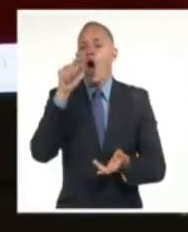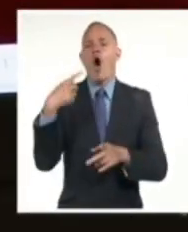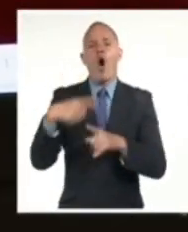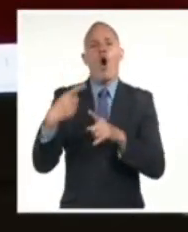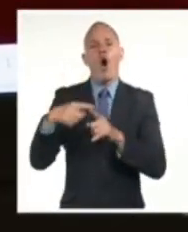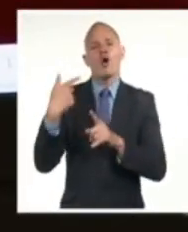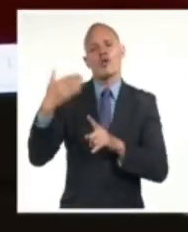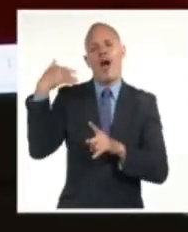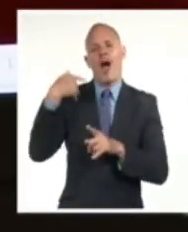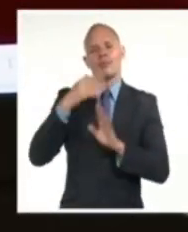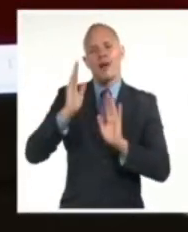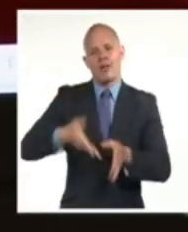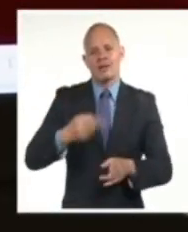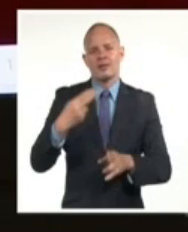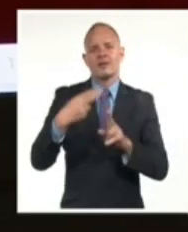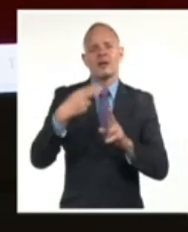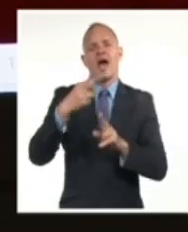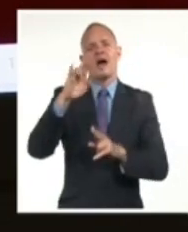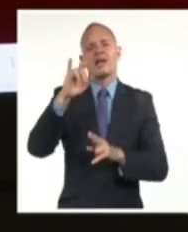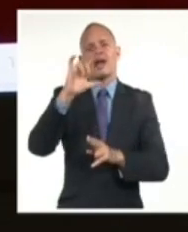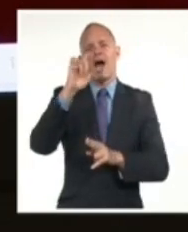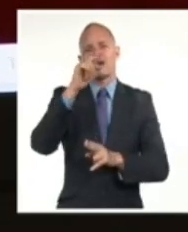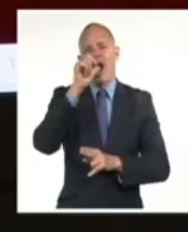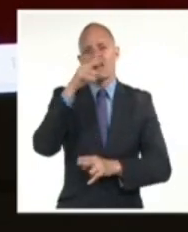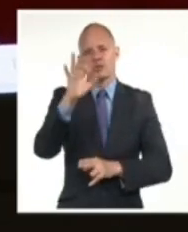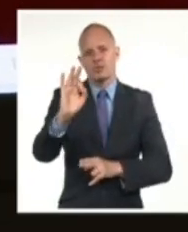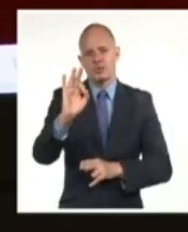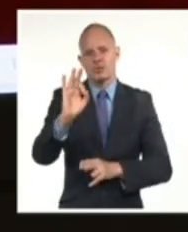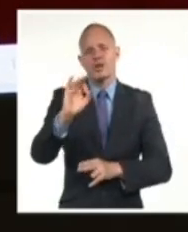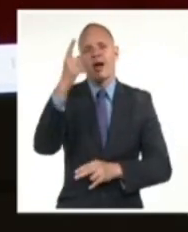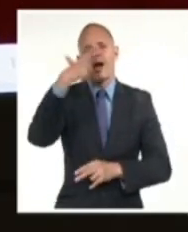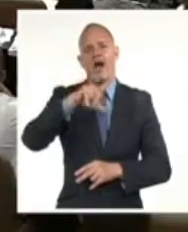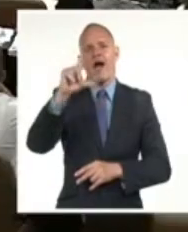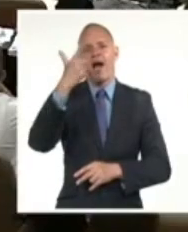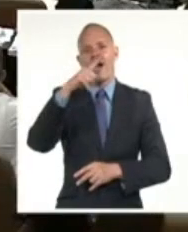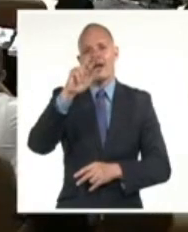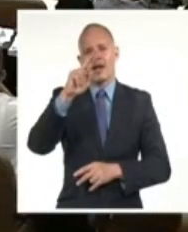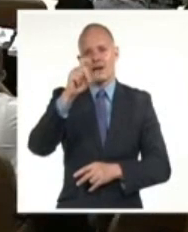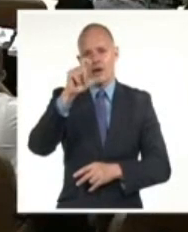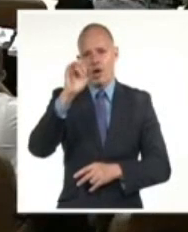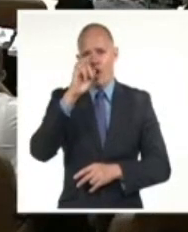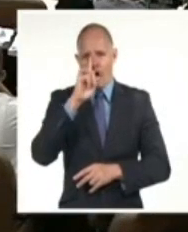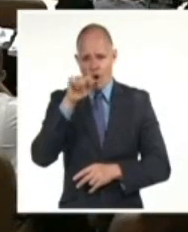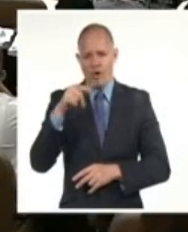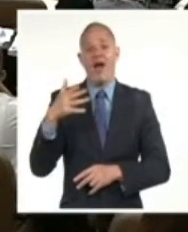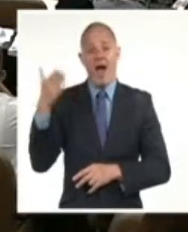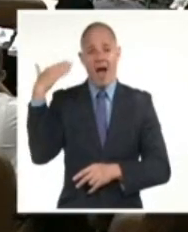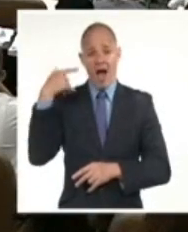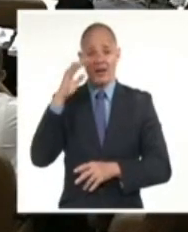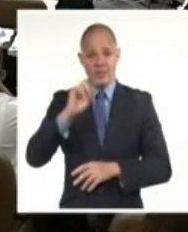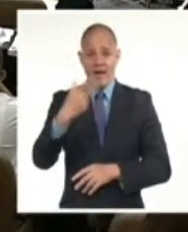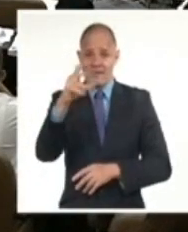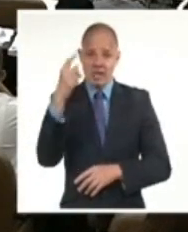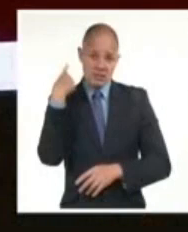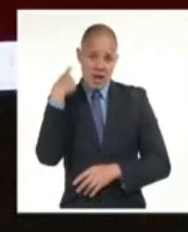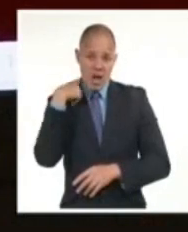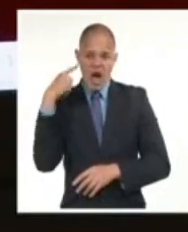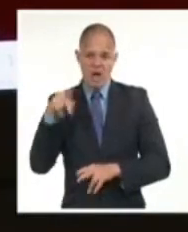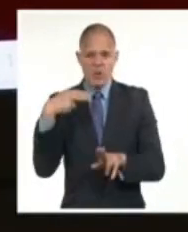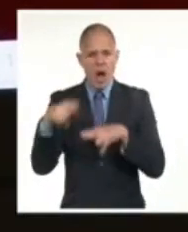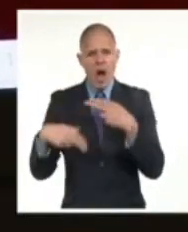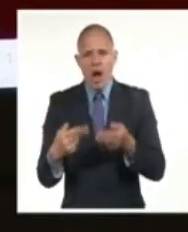de Quesada, fallecido recientemente, y quien en su larga trayectoria revolucionaria ocupara por 20 años la